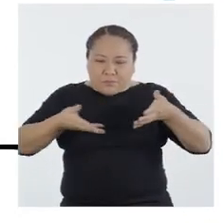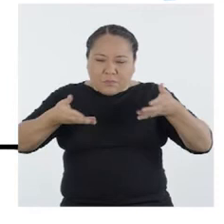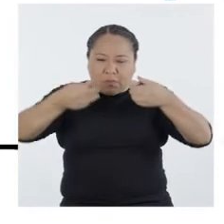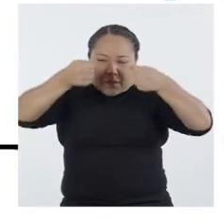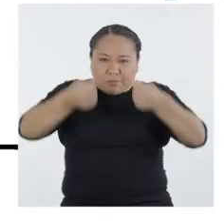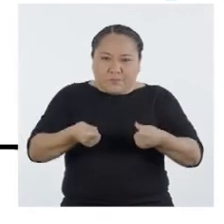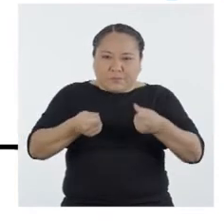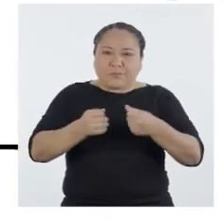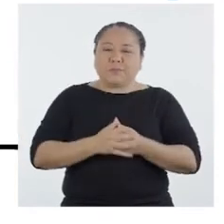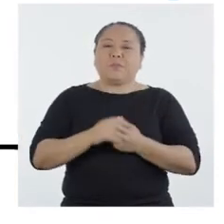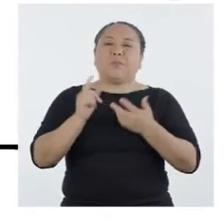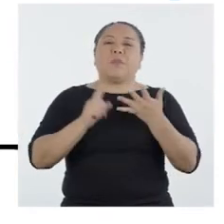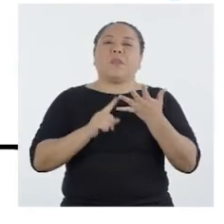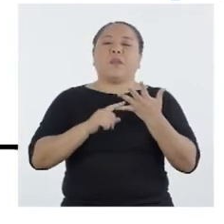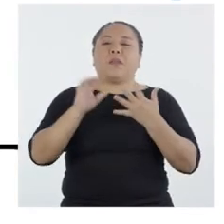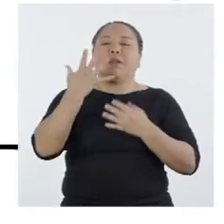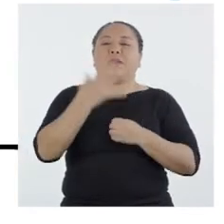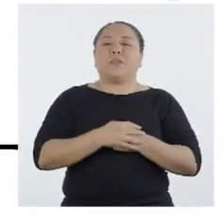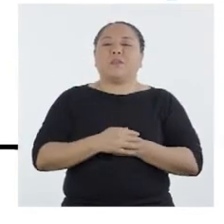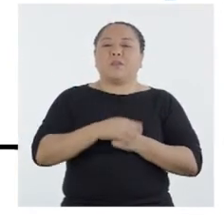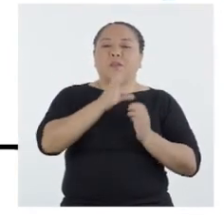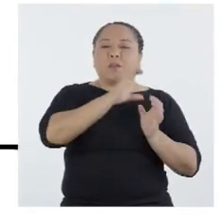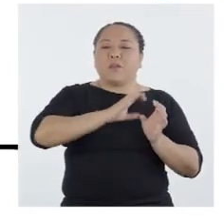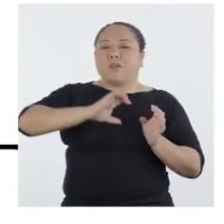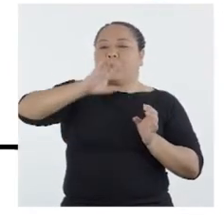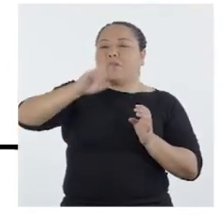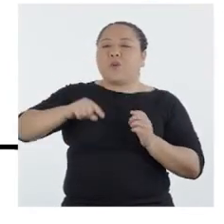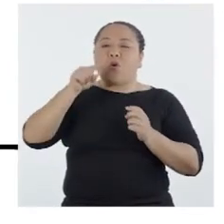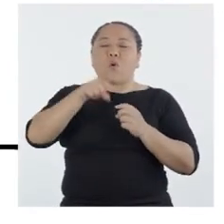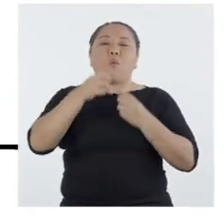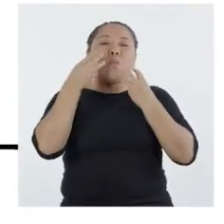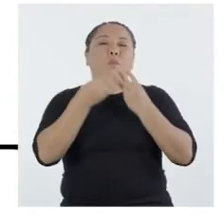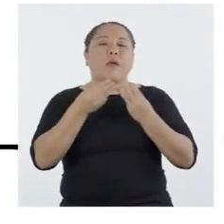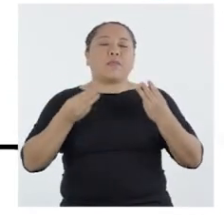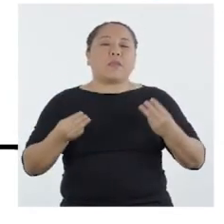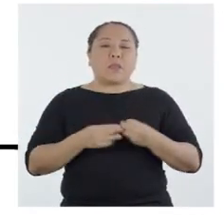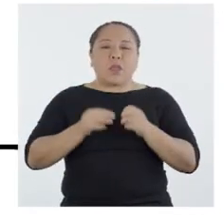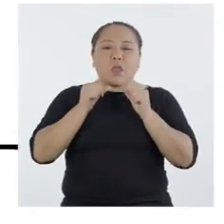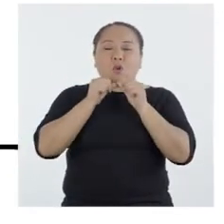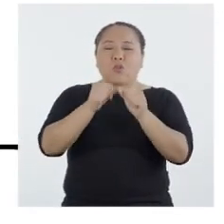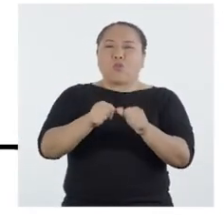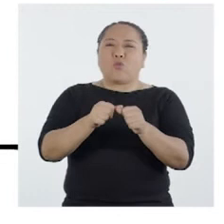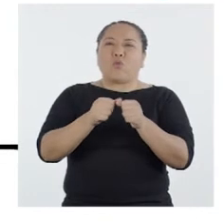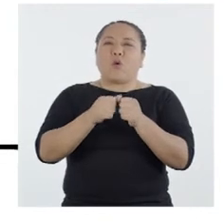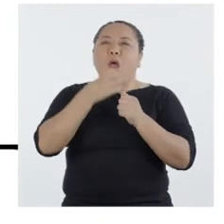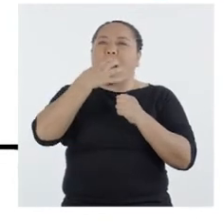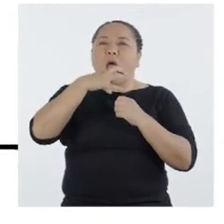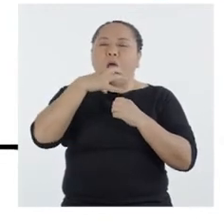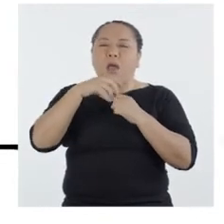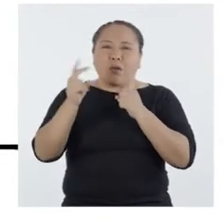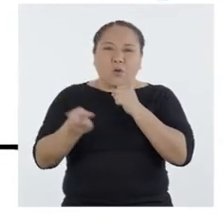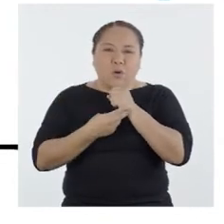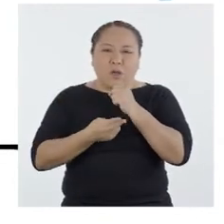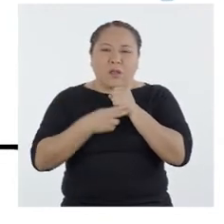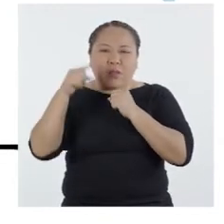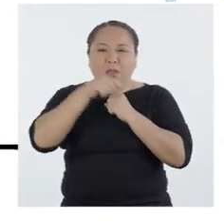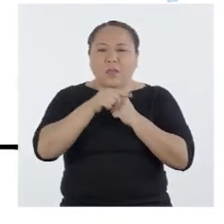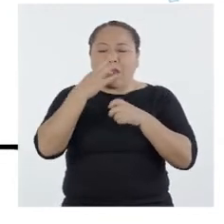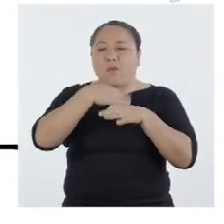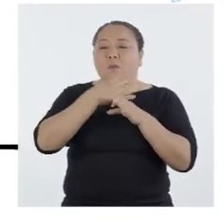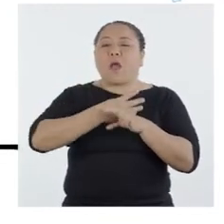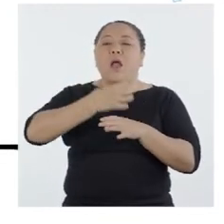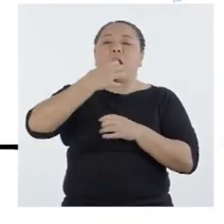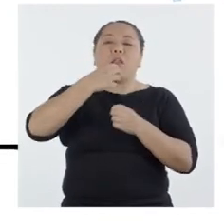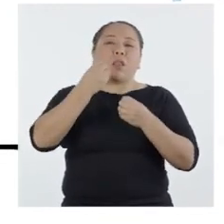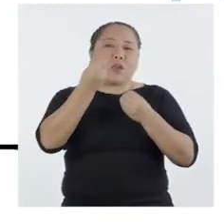bien sobre el fuego. Quinto, la estufa debe ser de un material que mantiene el calor dentro, de